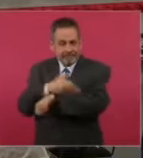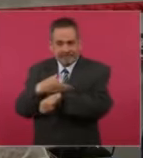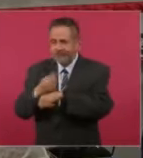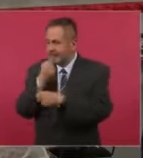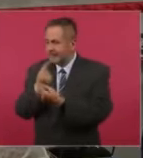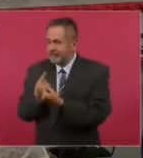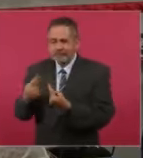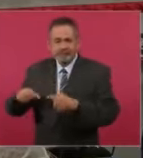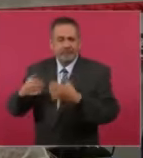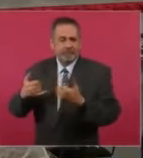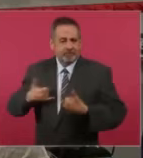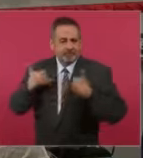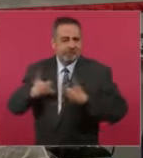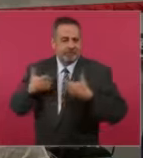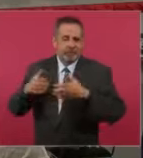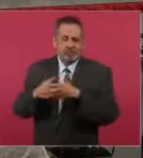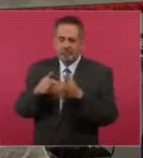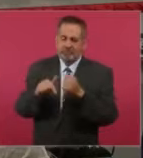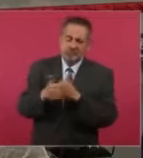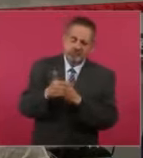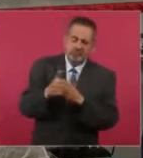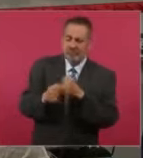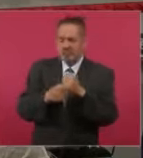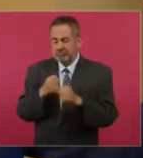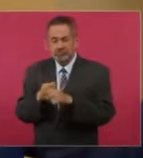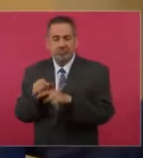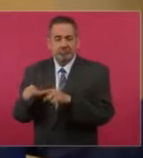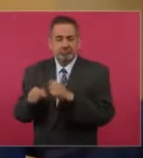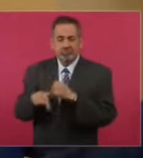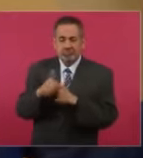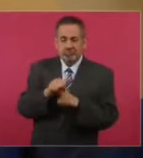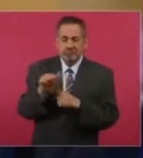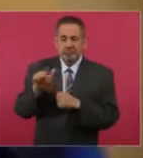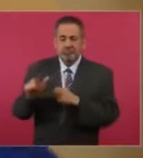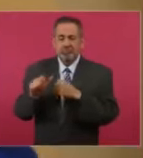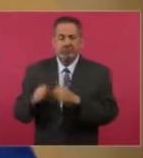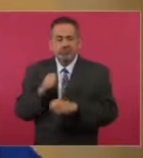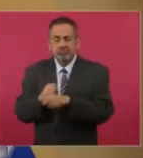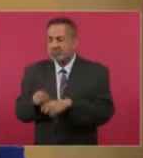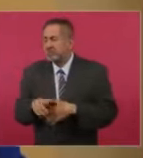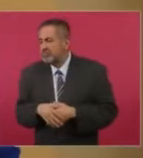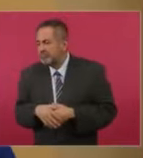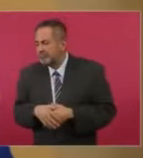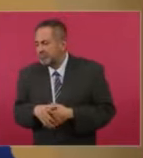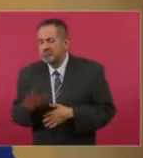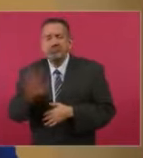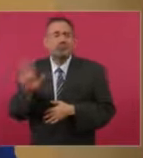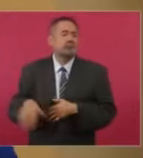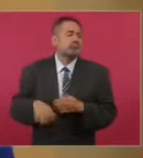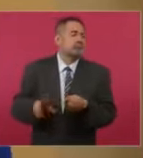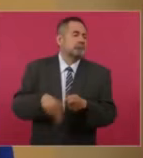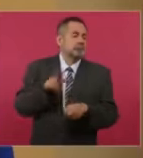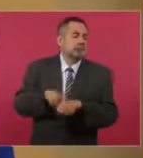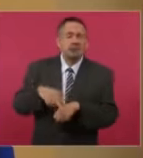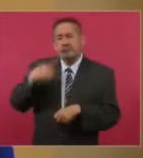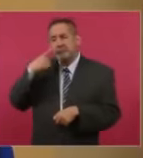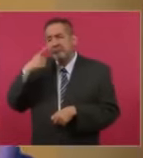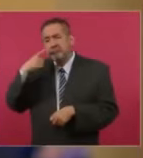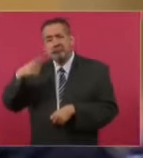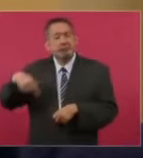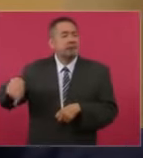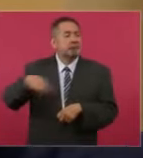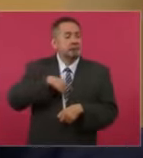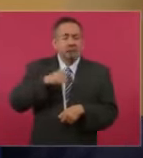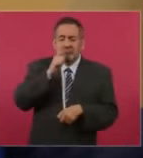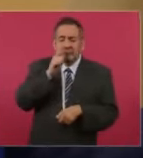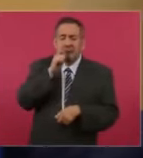niños, tan jovencitos como 12 años y hasta 17 años, aceptaban como normal el consumo de drogas,